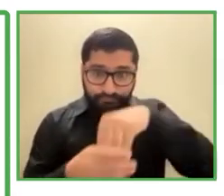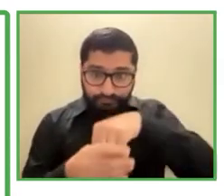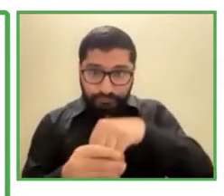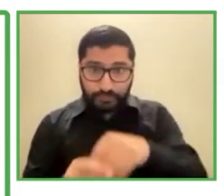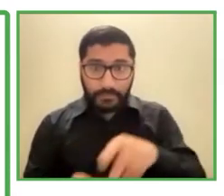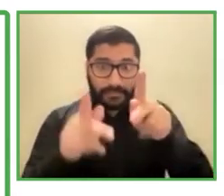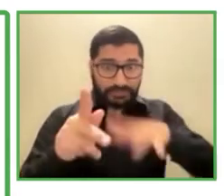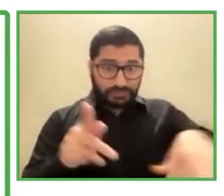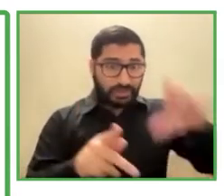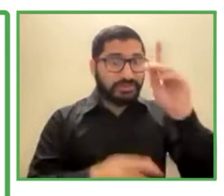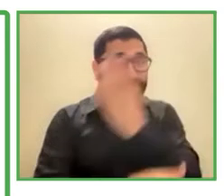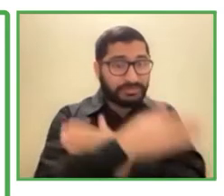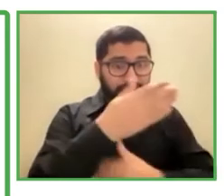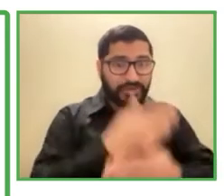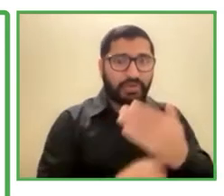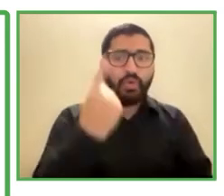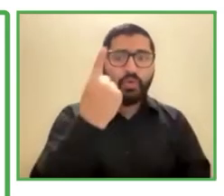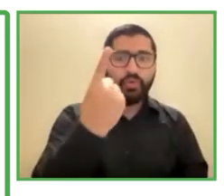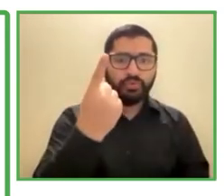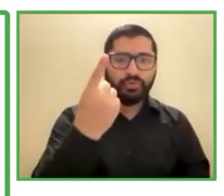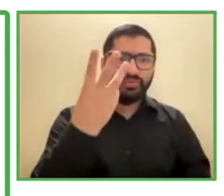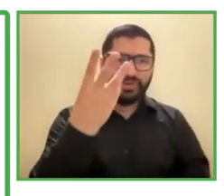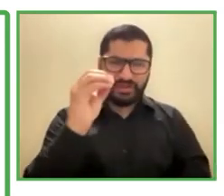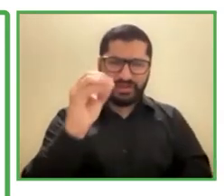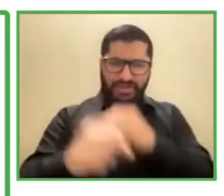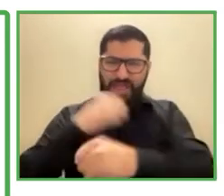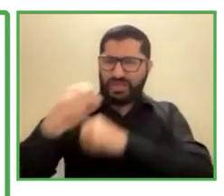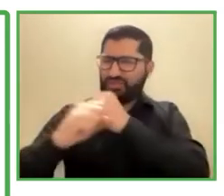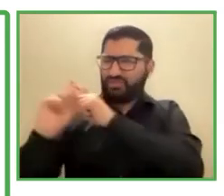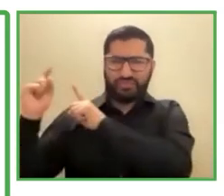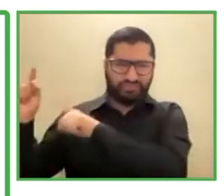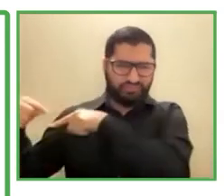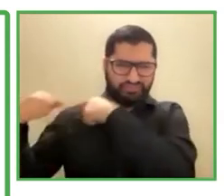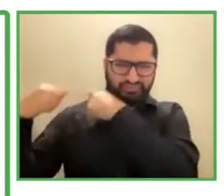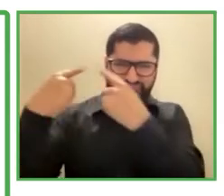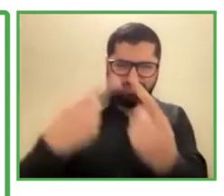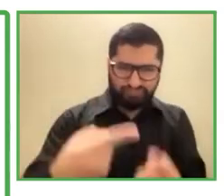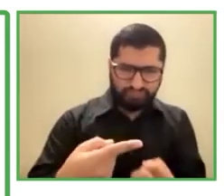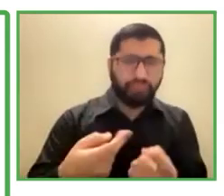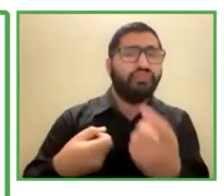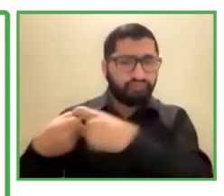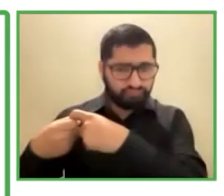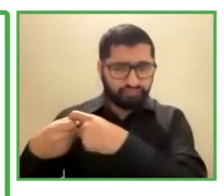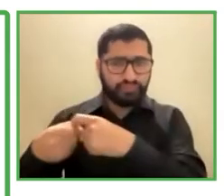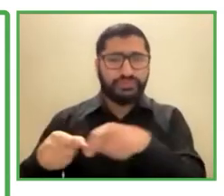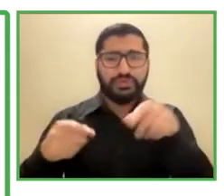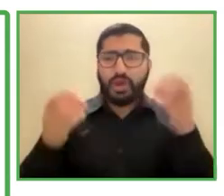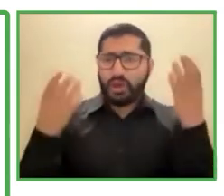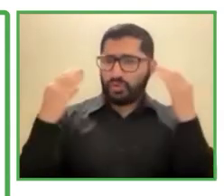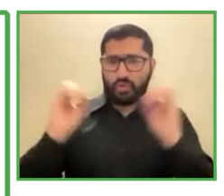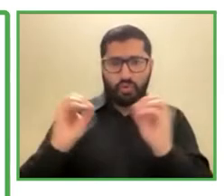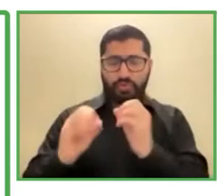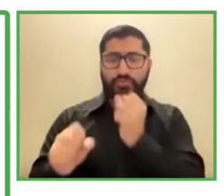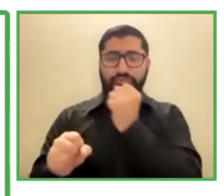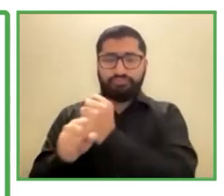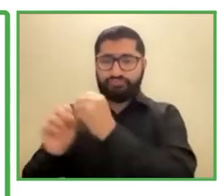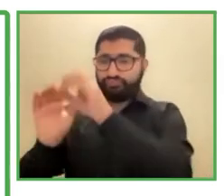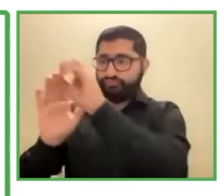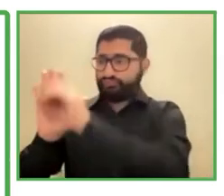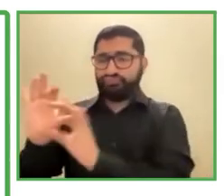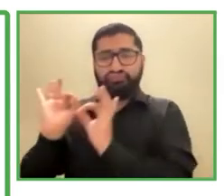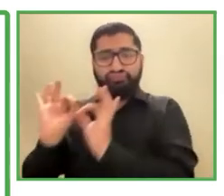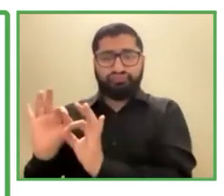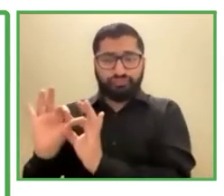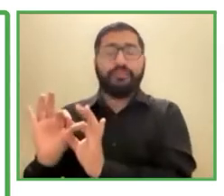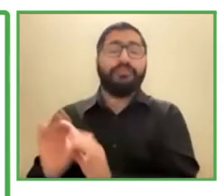incorporadas a la empresa, ¿no es cierto?, sin tener un trabajo formal en torno a este tema. A partir de la ley 21.015, que